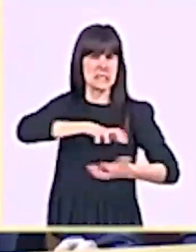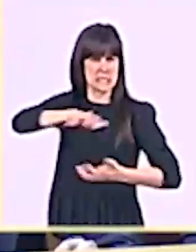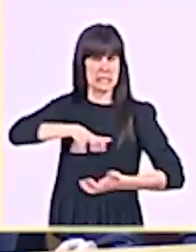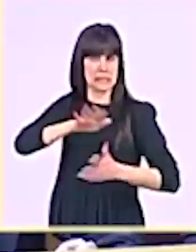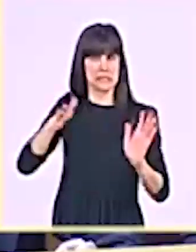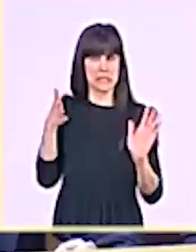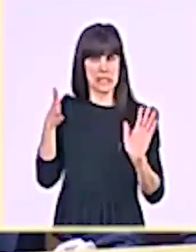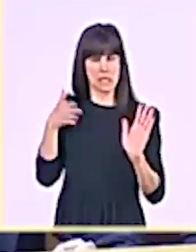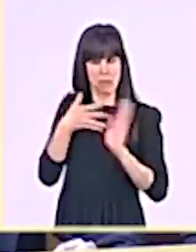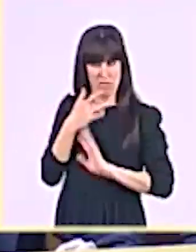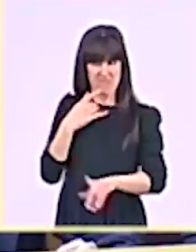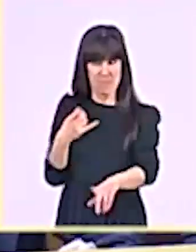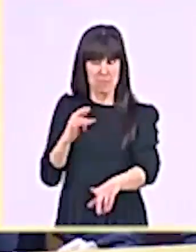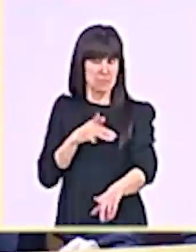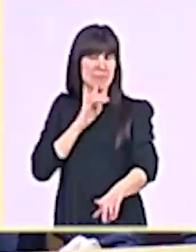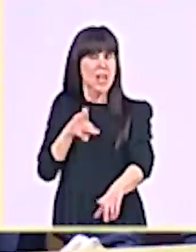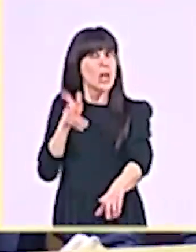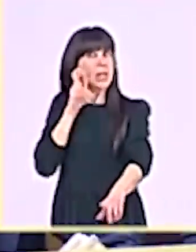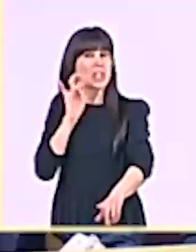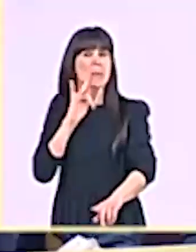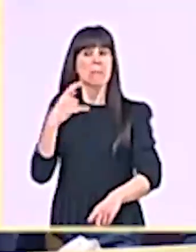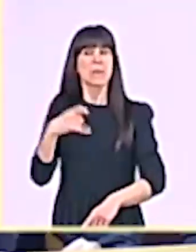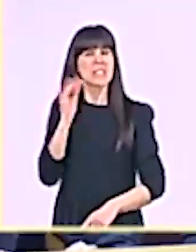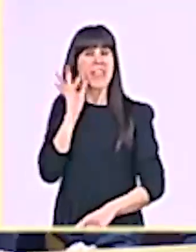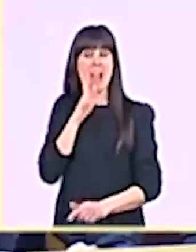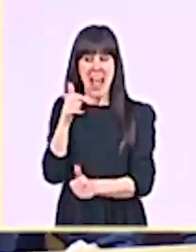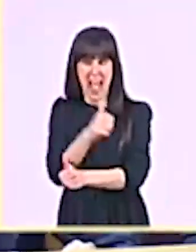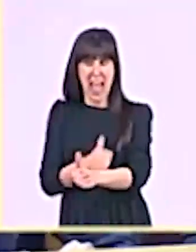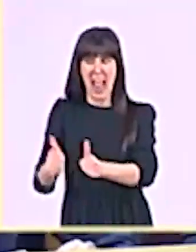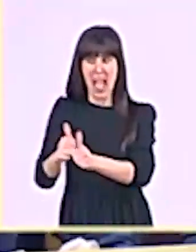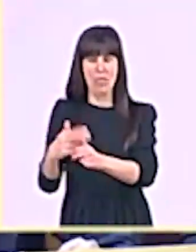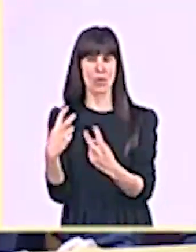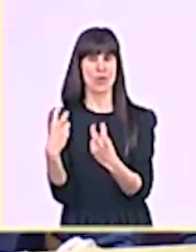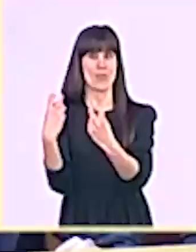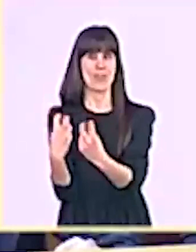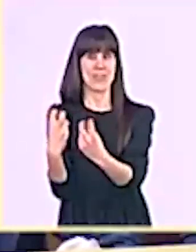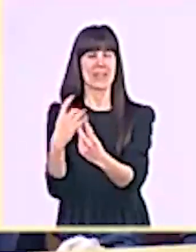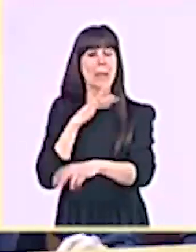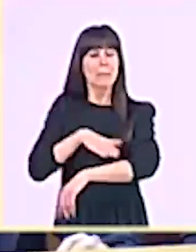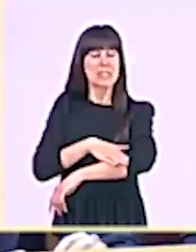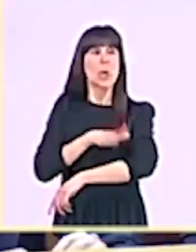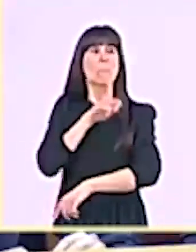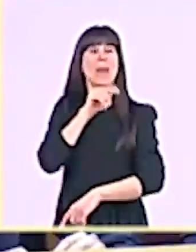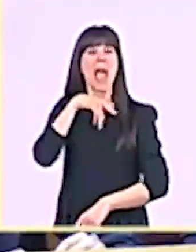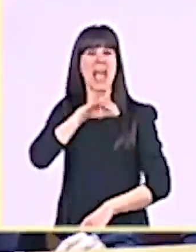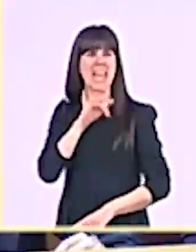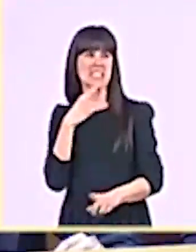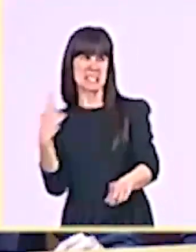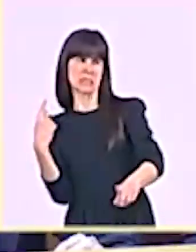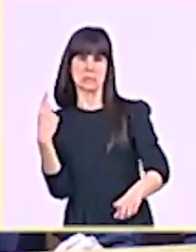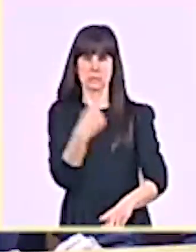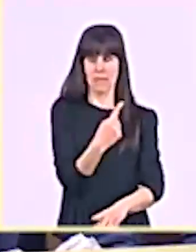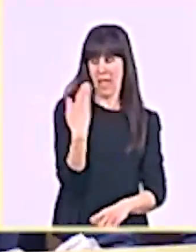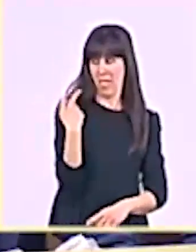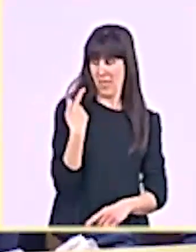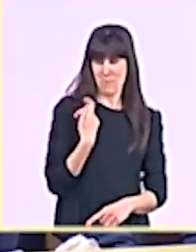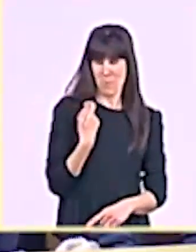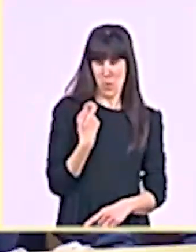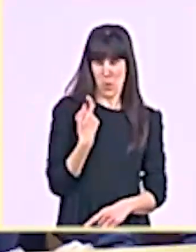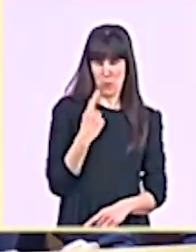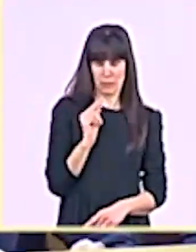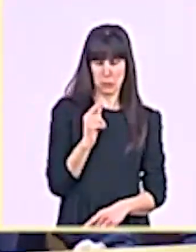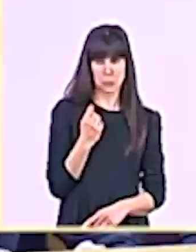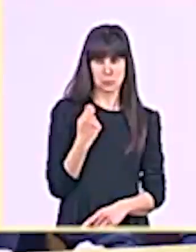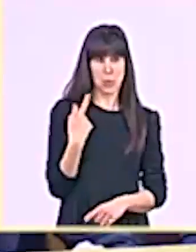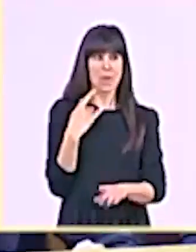lado, le ha dicho al ministro Planas, enmendándole hace unos minutos, que hay margen y que debe de bajar los márgenes